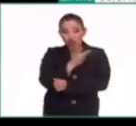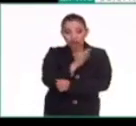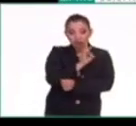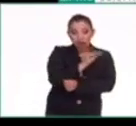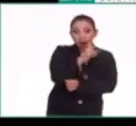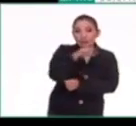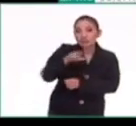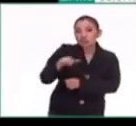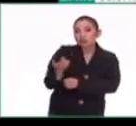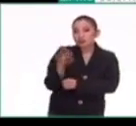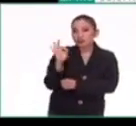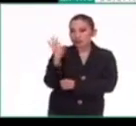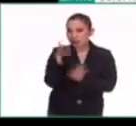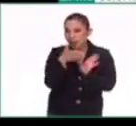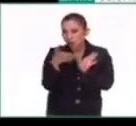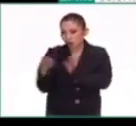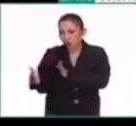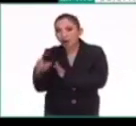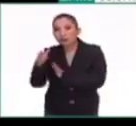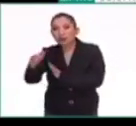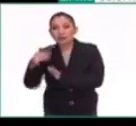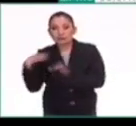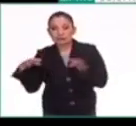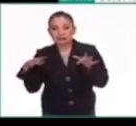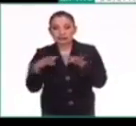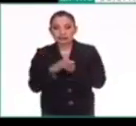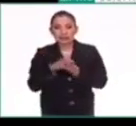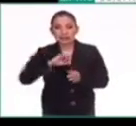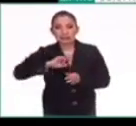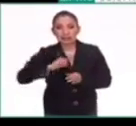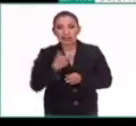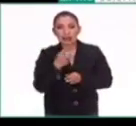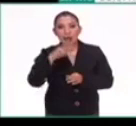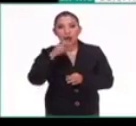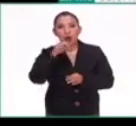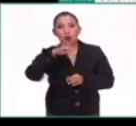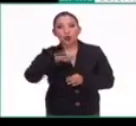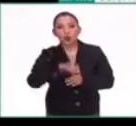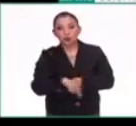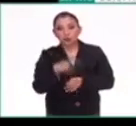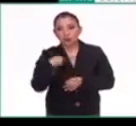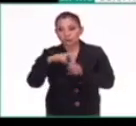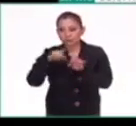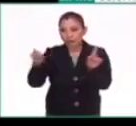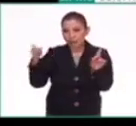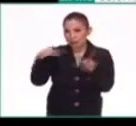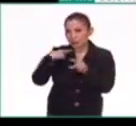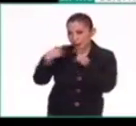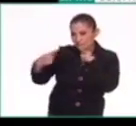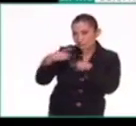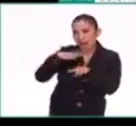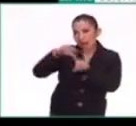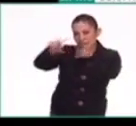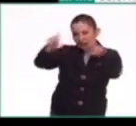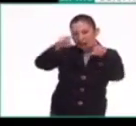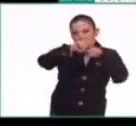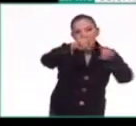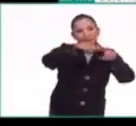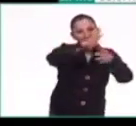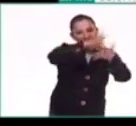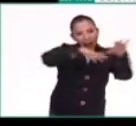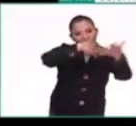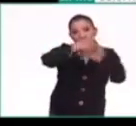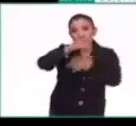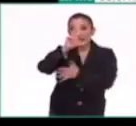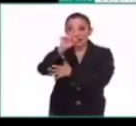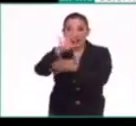12 de febrero. Así que la correlación de Sahagún, que difiera de otros, porque hemos dicho que hay varios calendarios, por lo menos